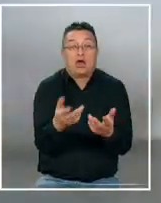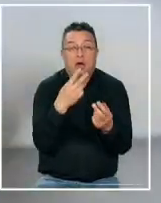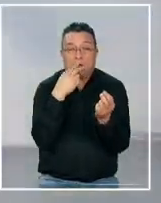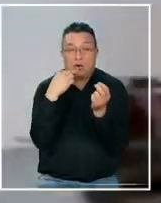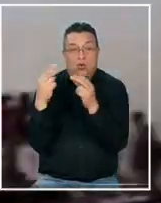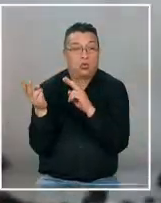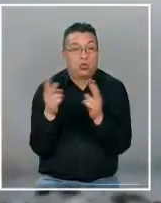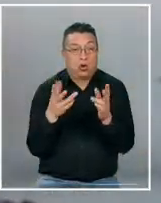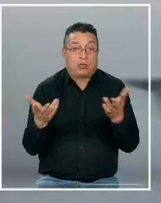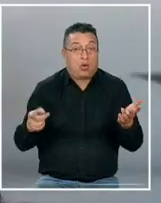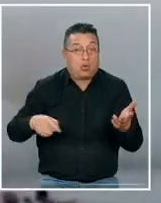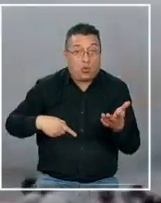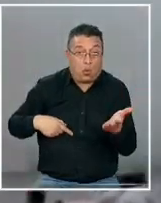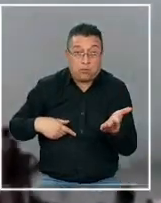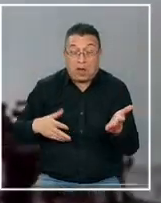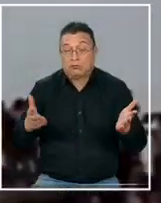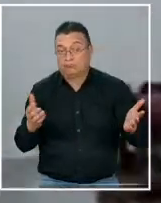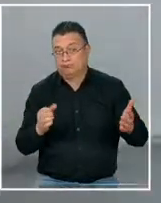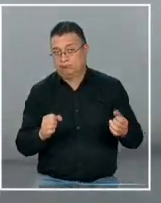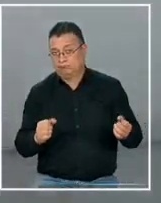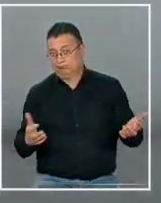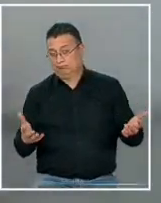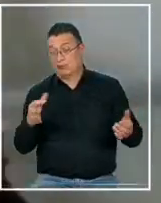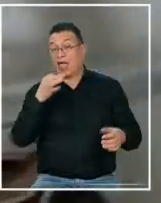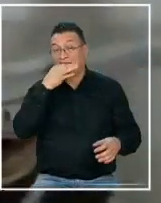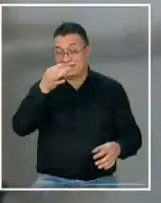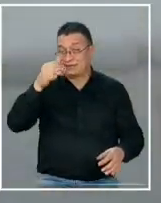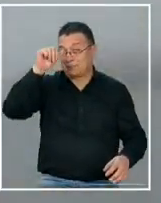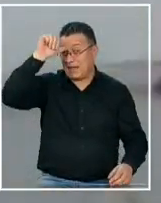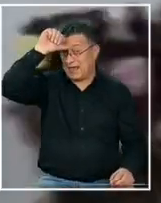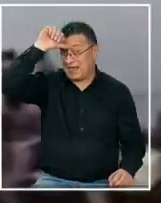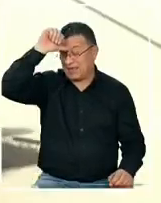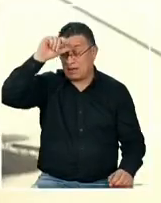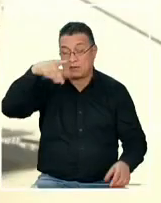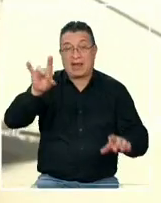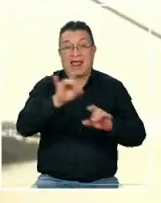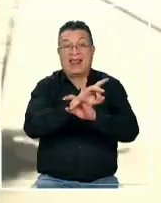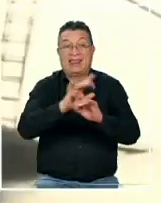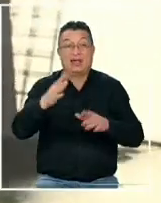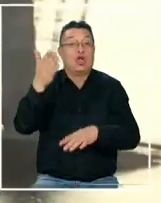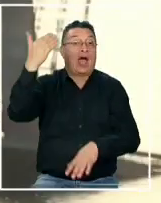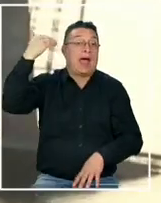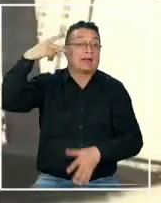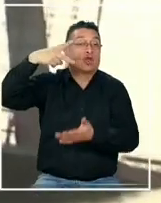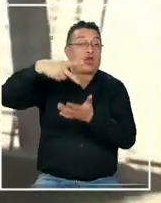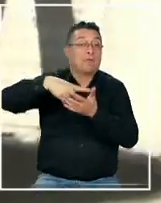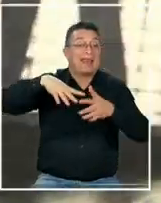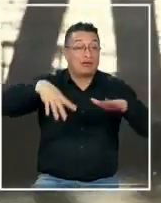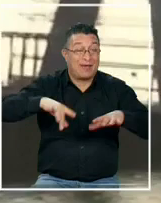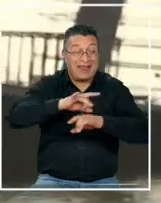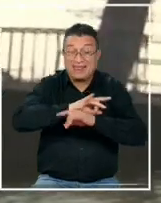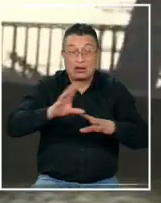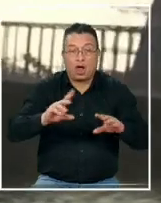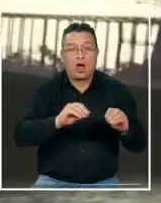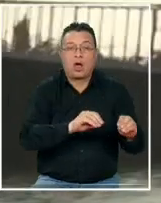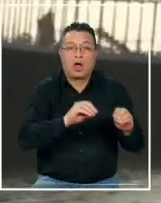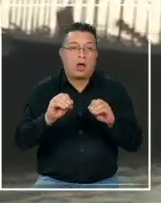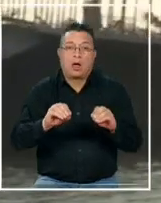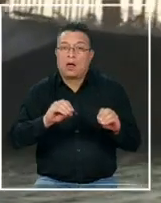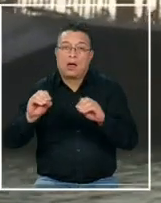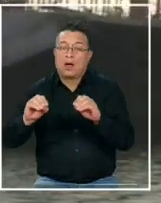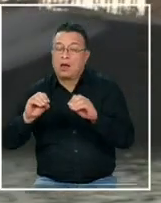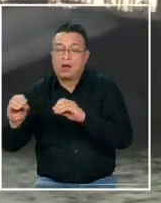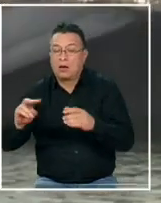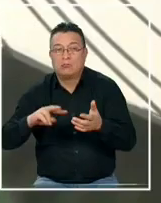fuertes vientos eso es lo que se decía justamente en India porque debió haber estado y listo el 2019 no lo estuvo ya se derrumbó este año